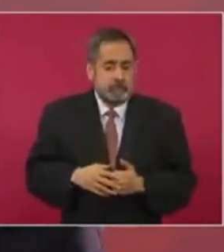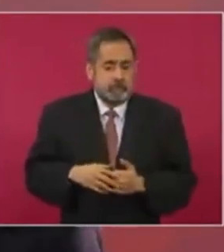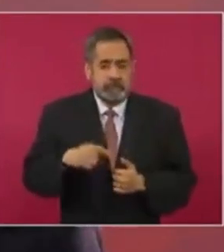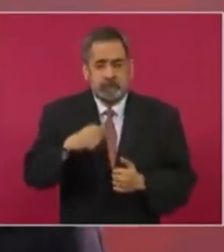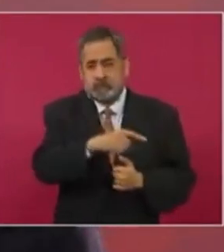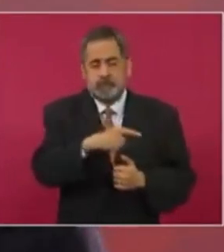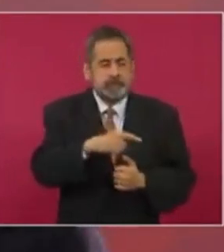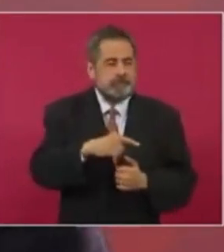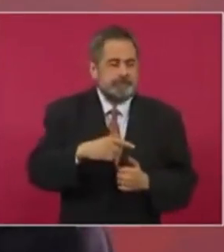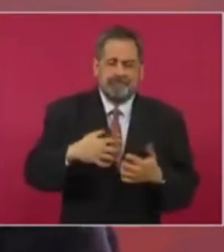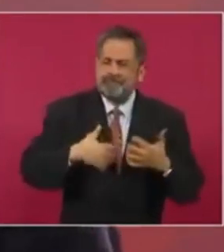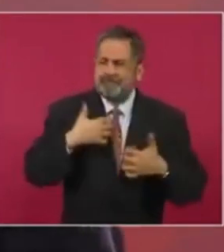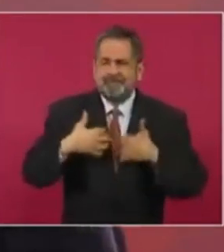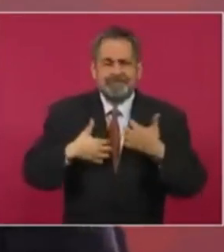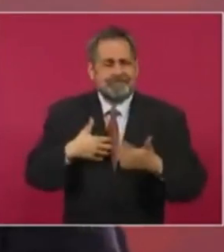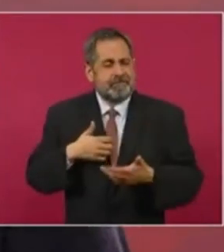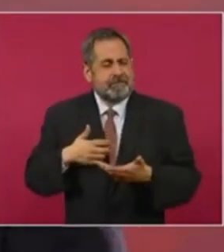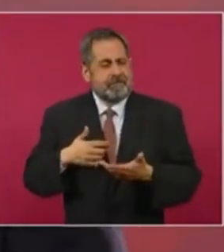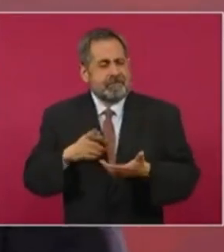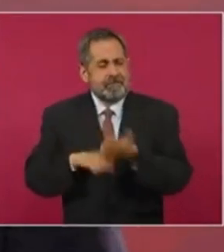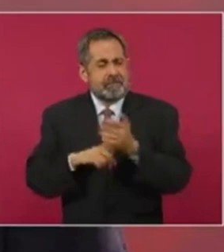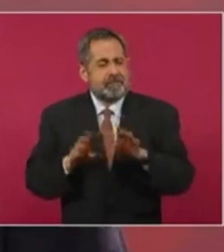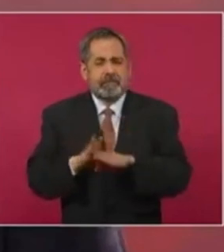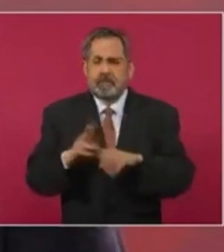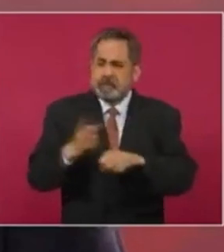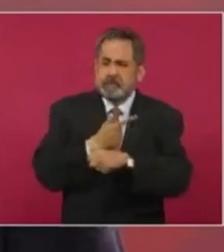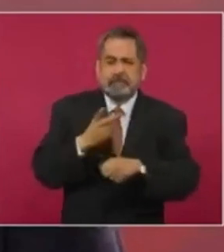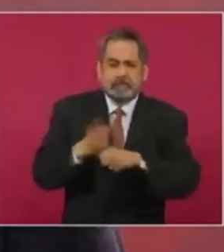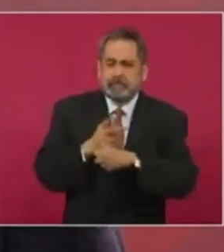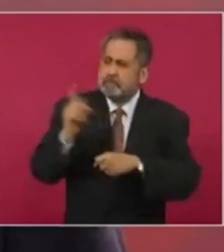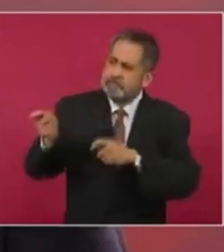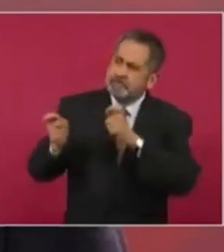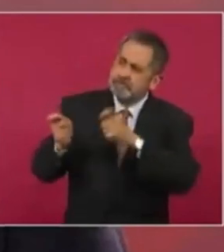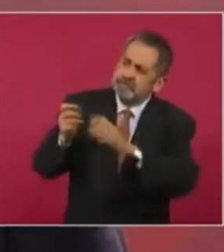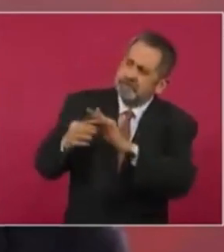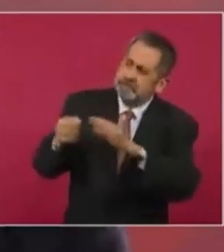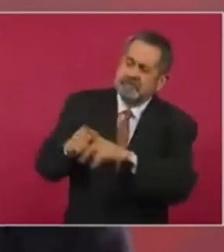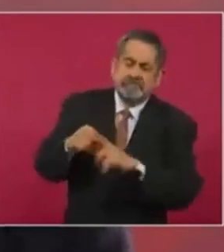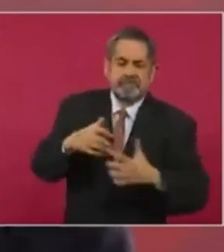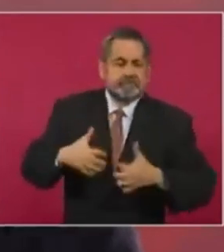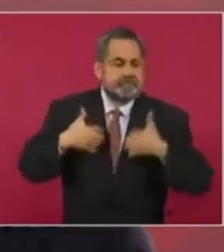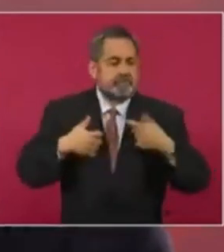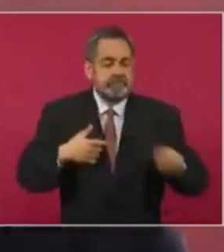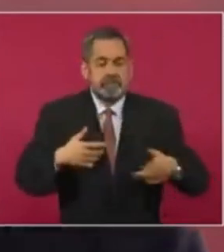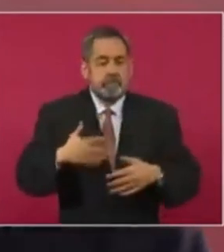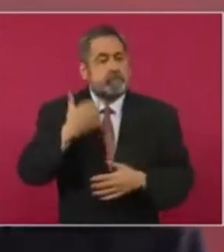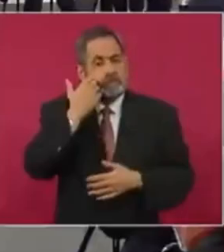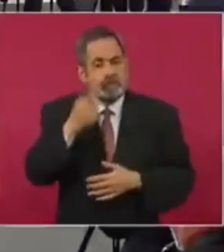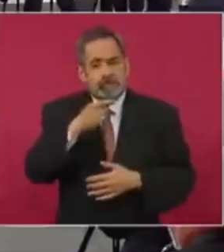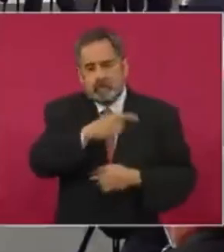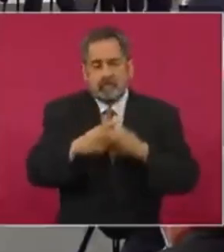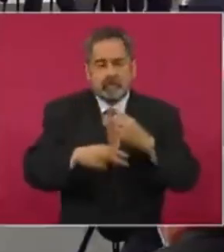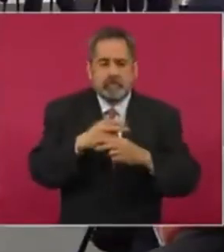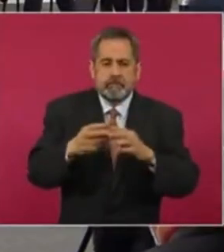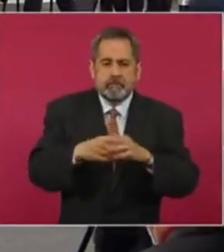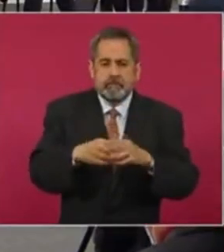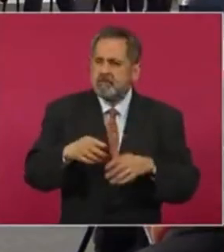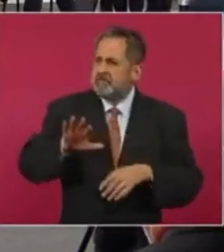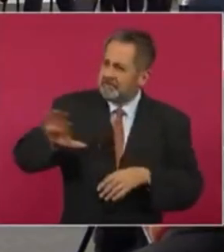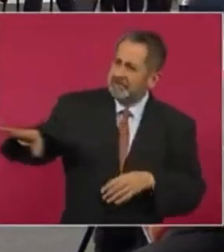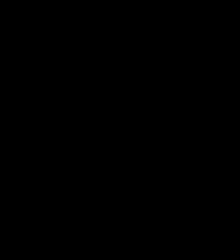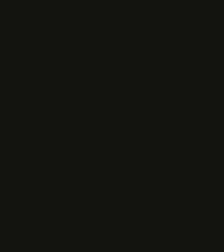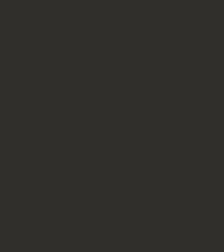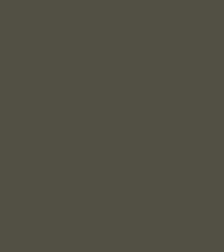molesta mucho lo que estamos haciendo. Ellos quisieran que continuara el régimen de